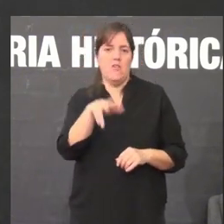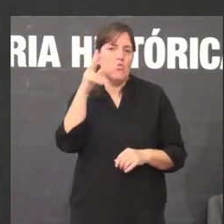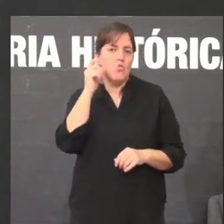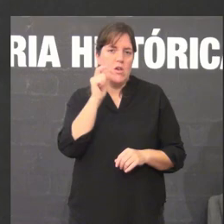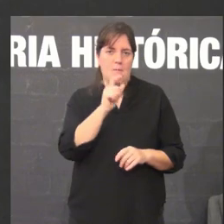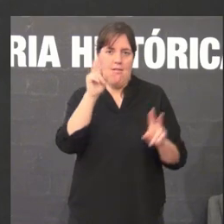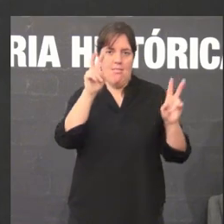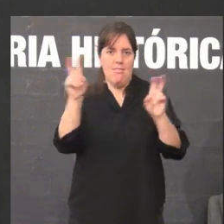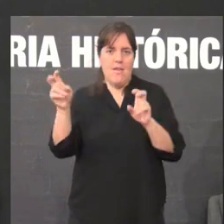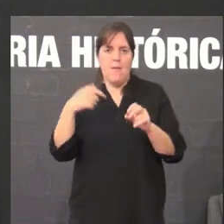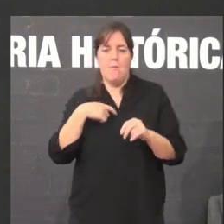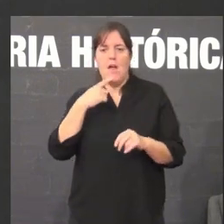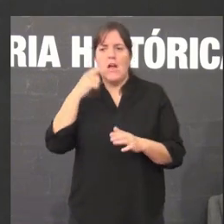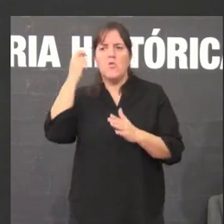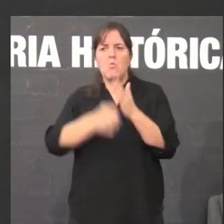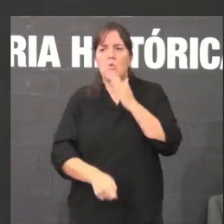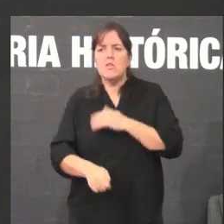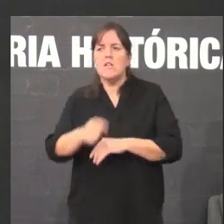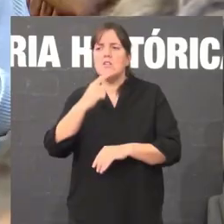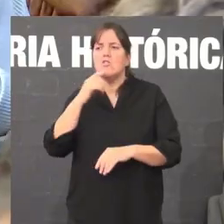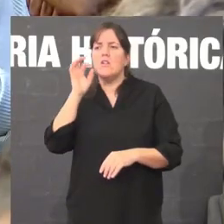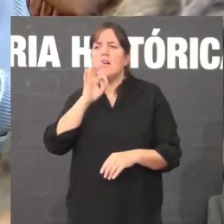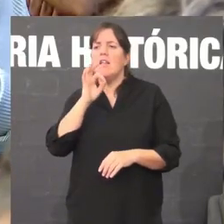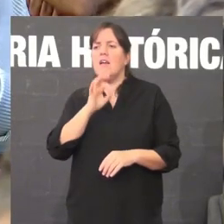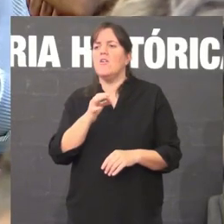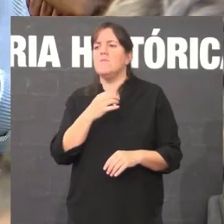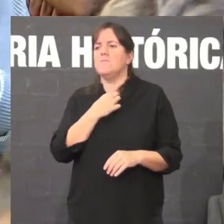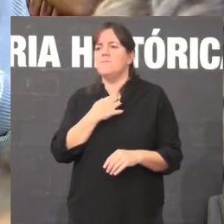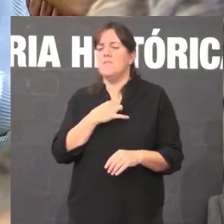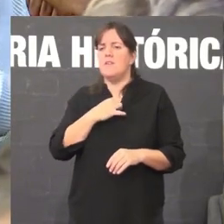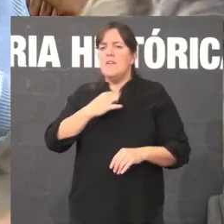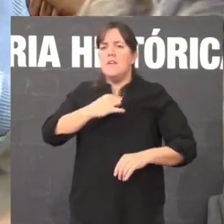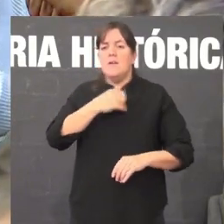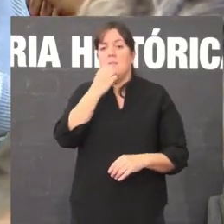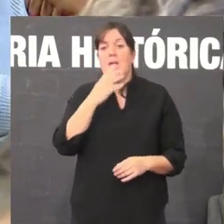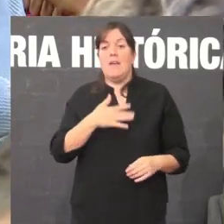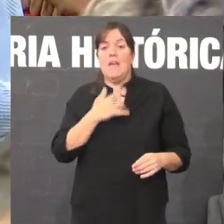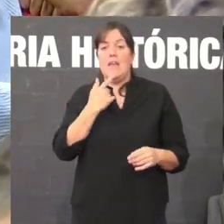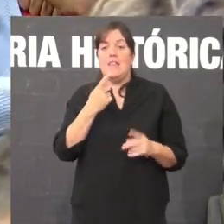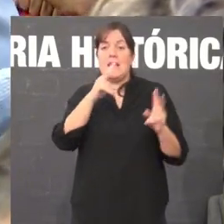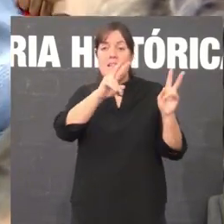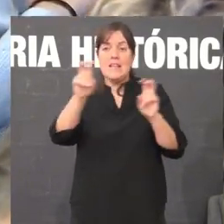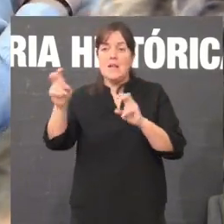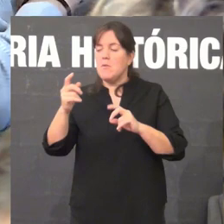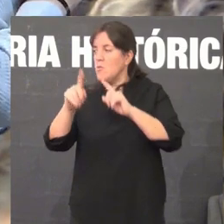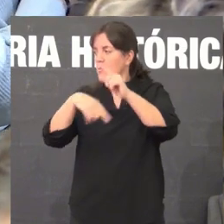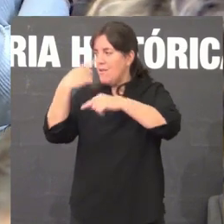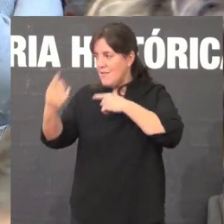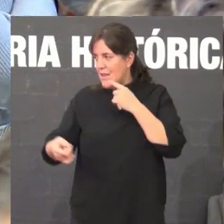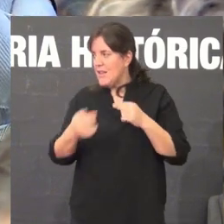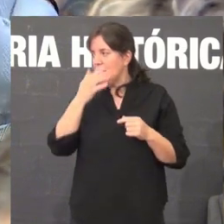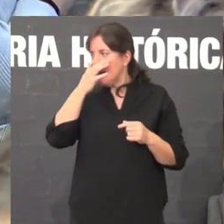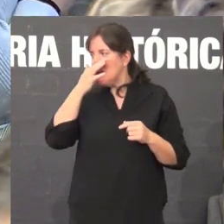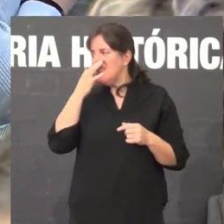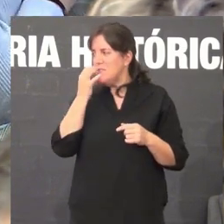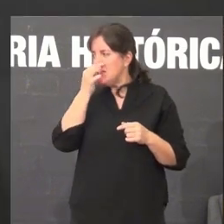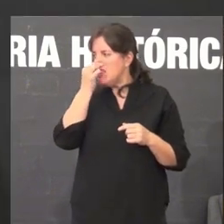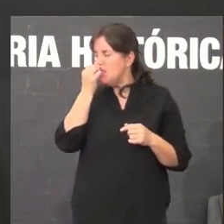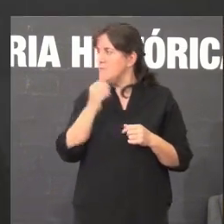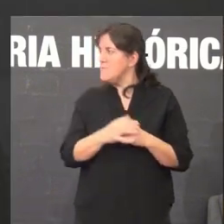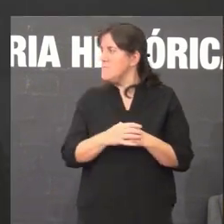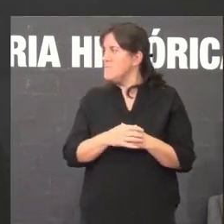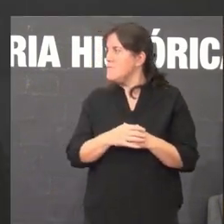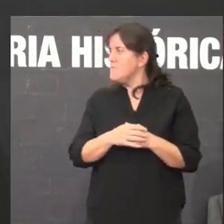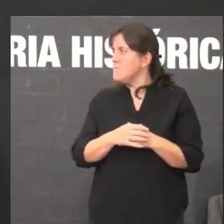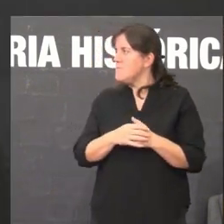cousas. As multas contra o galego, íbamos falar de algúnas, en fin, varias cousas que podemos pasar á seguinte, mas